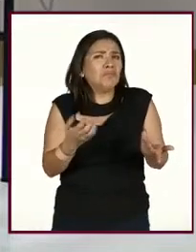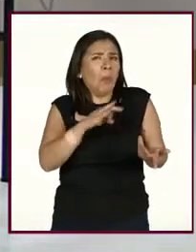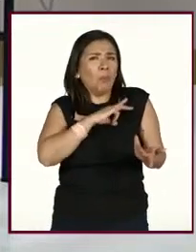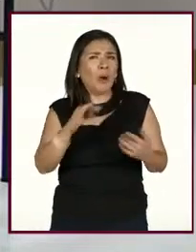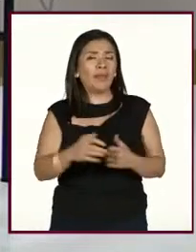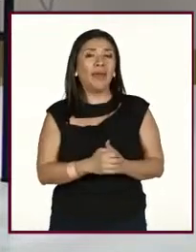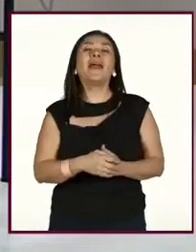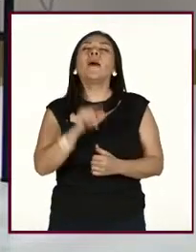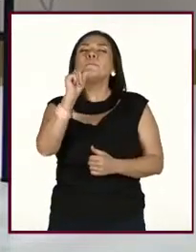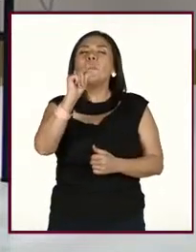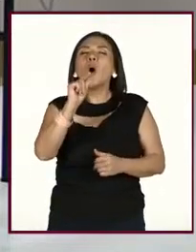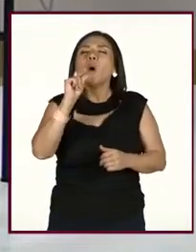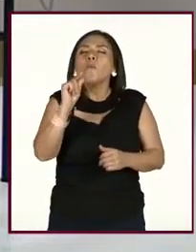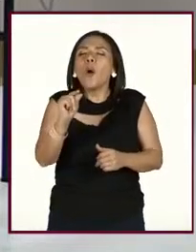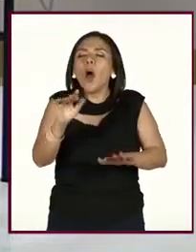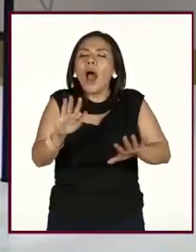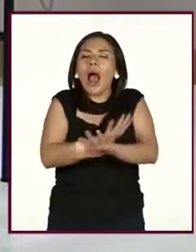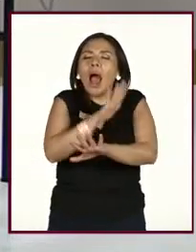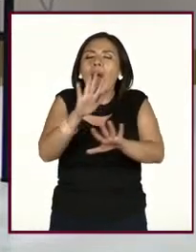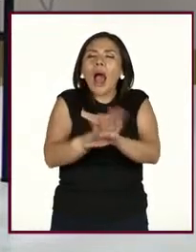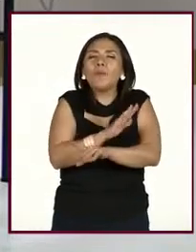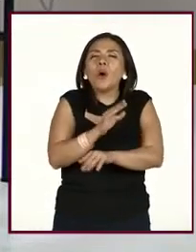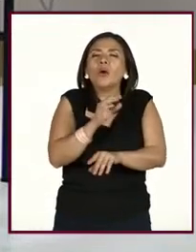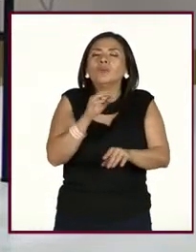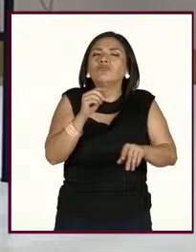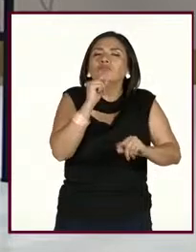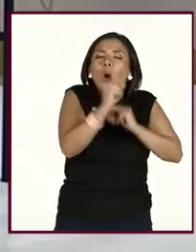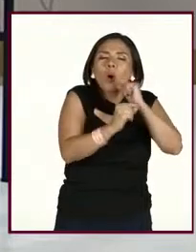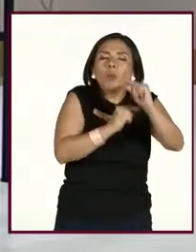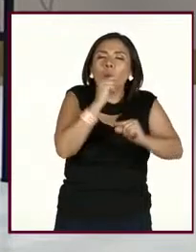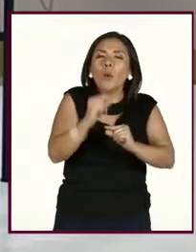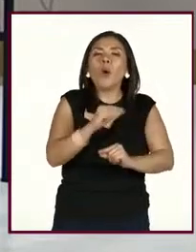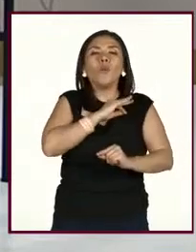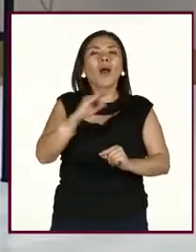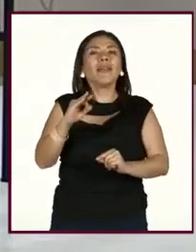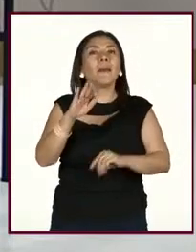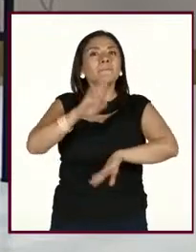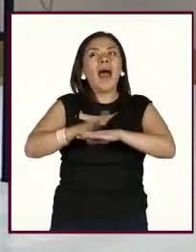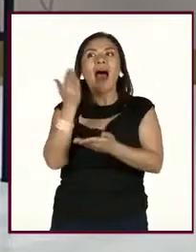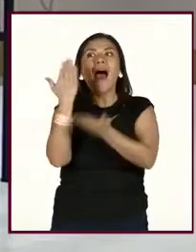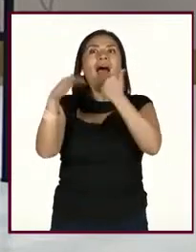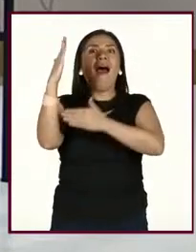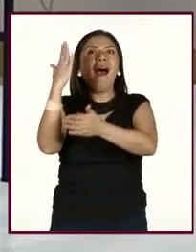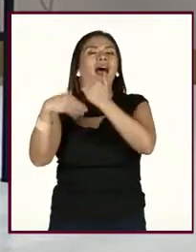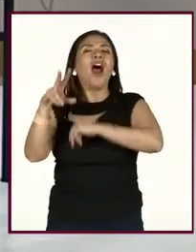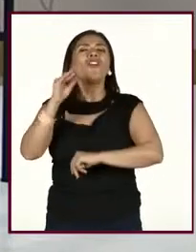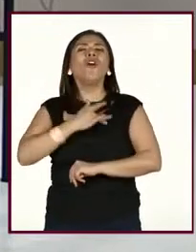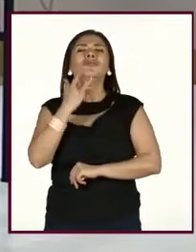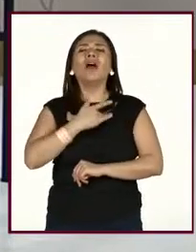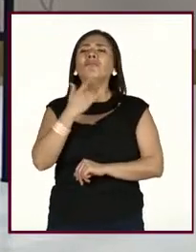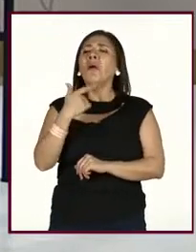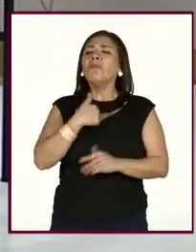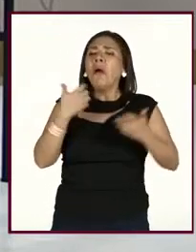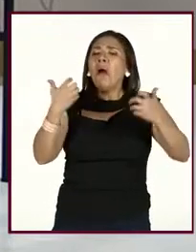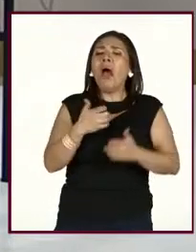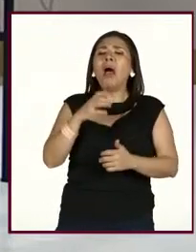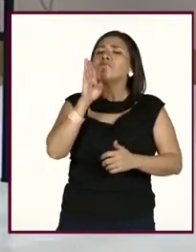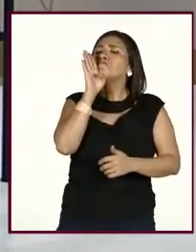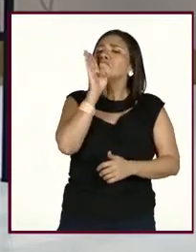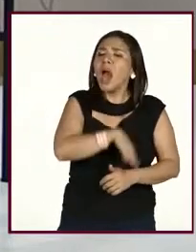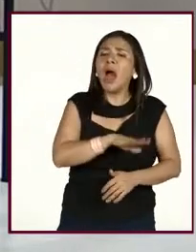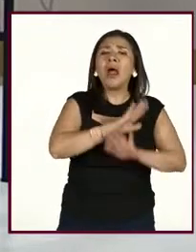Pero por eso son cambios pequeños. Chiquitas, metas chiquitas. Para poder lograrlo, ¿no? Y no sentirnos frustrados y así de, ay, no,